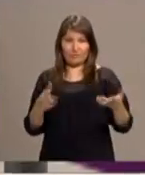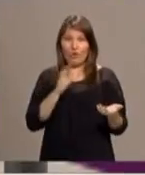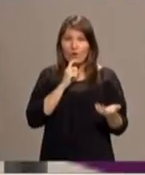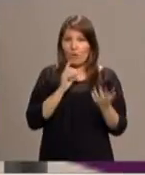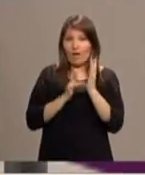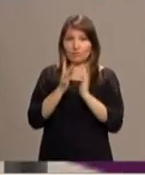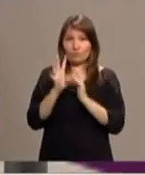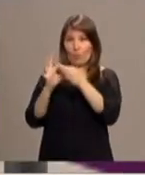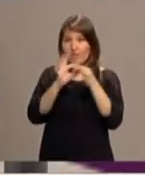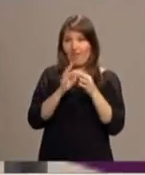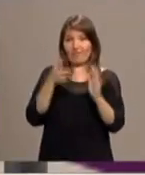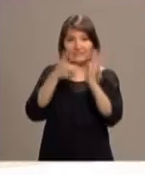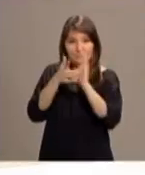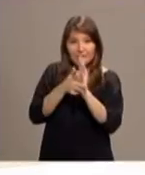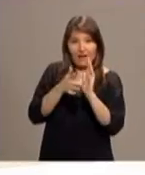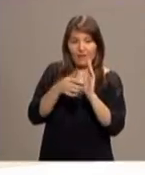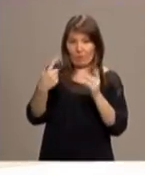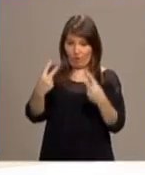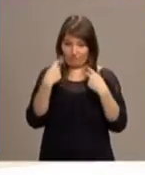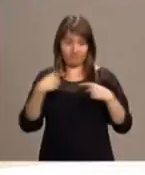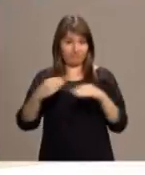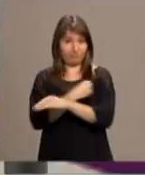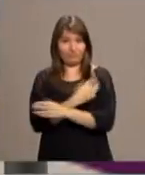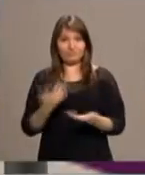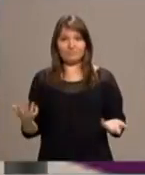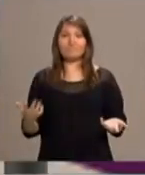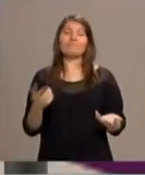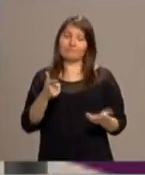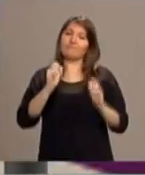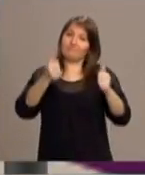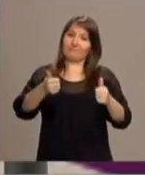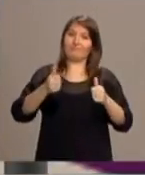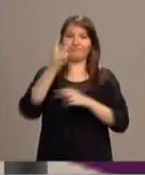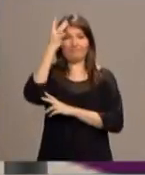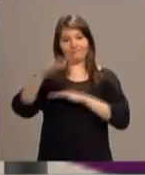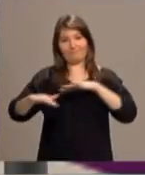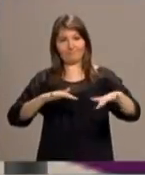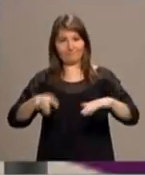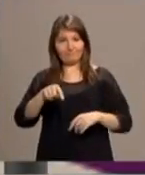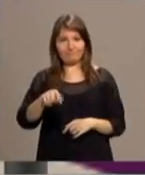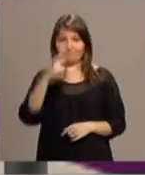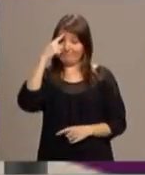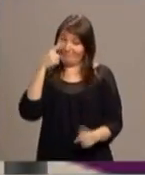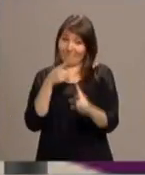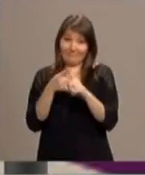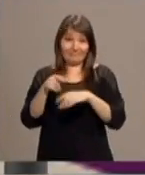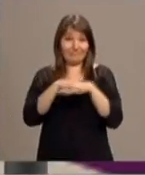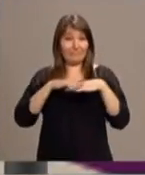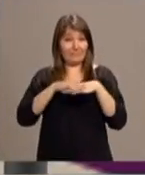nosotros divididos. Y ahí empezó este movimiento que tiene como uno de los pilares este